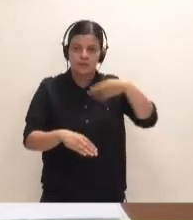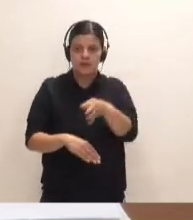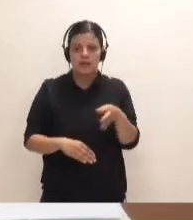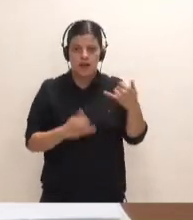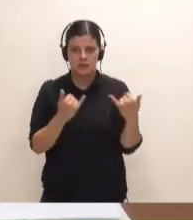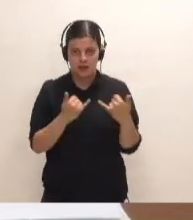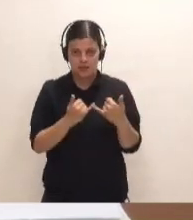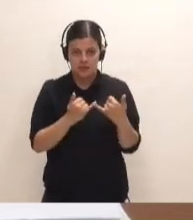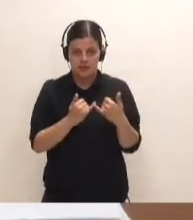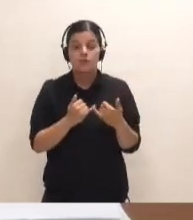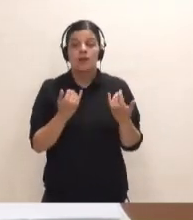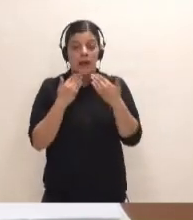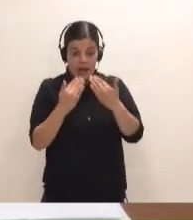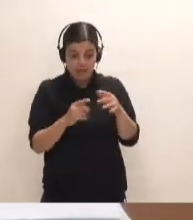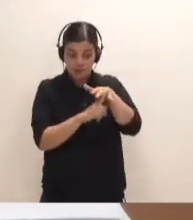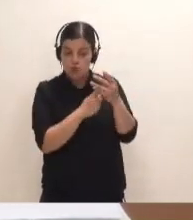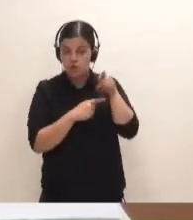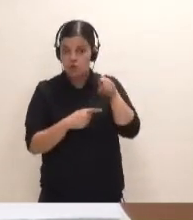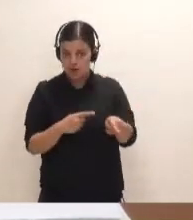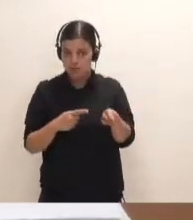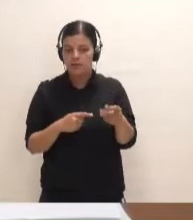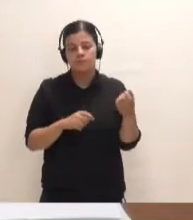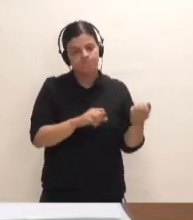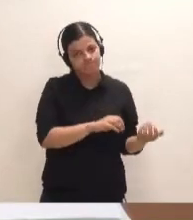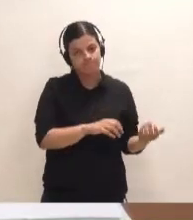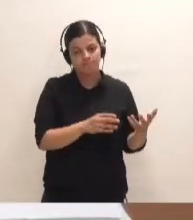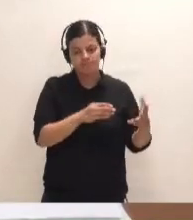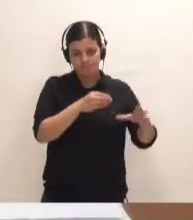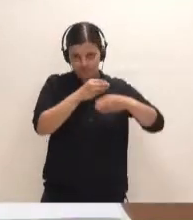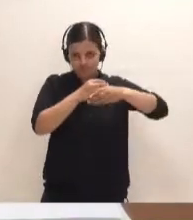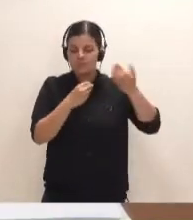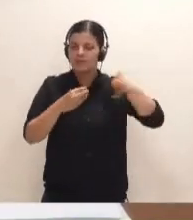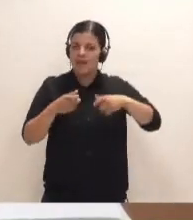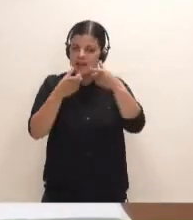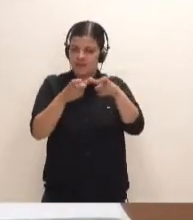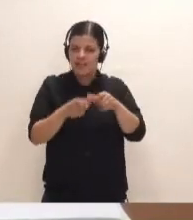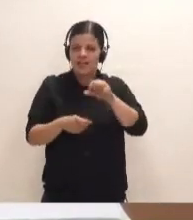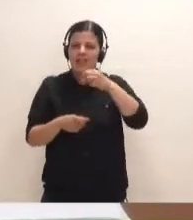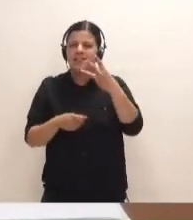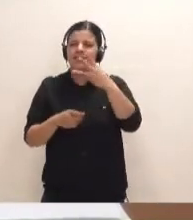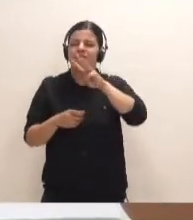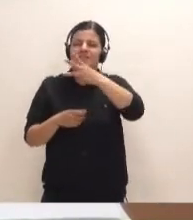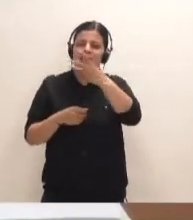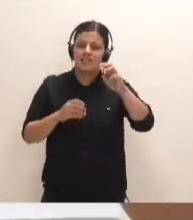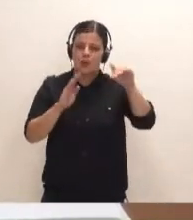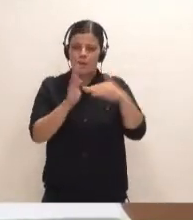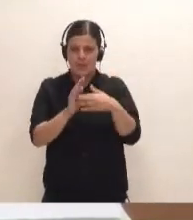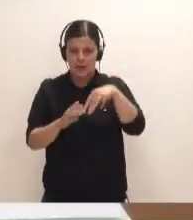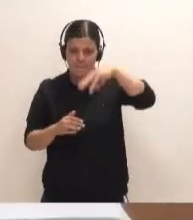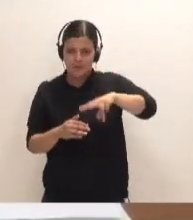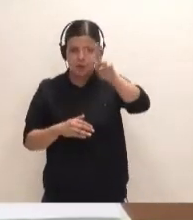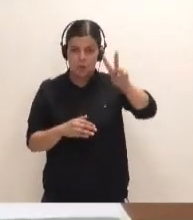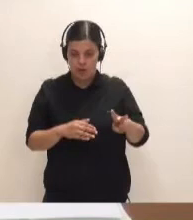y derivada de esa situación, clasificaba alrededor de 300.000 metros cuadrados como una operación singular